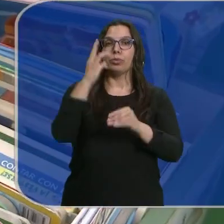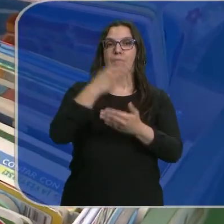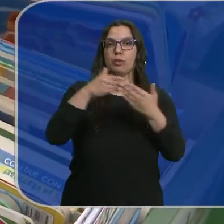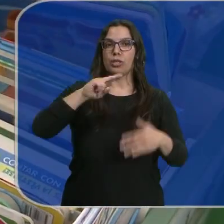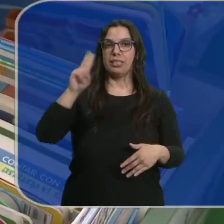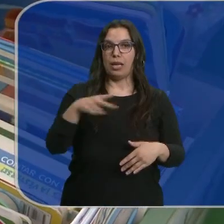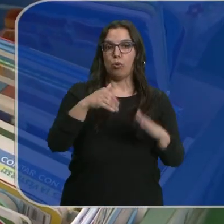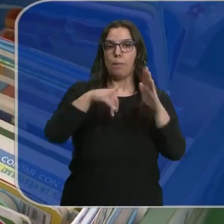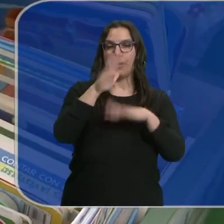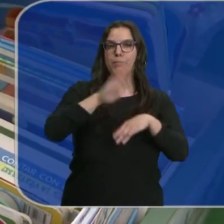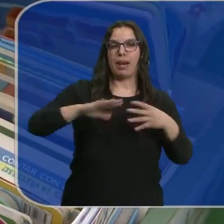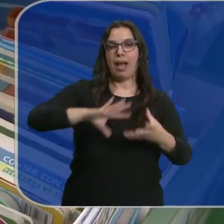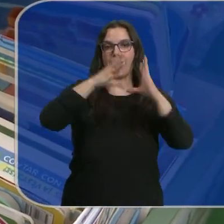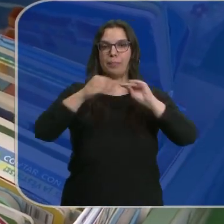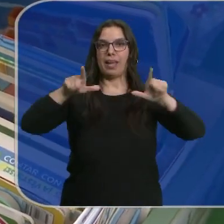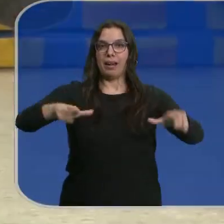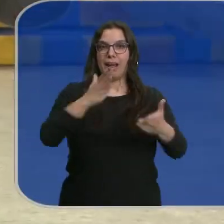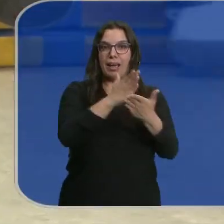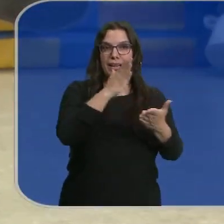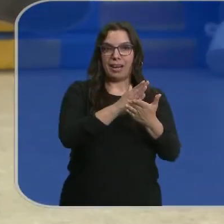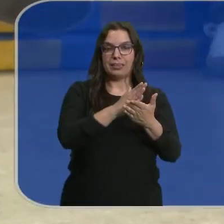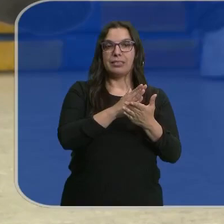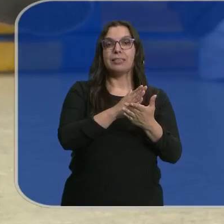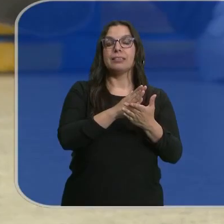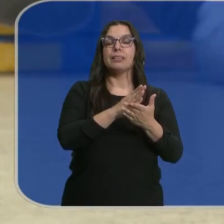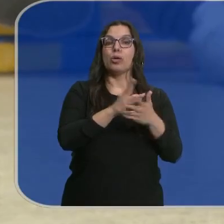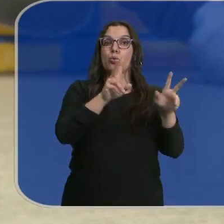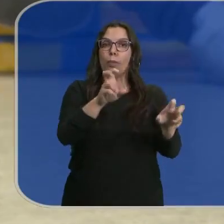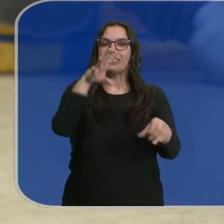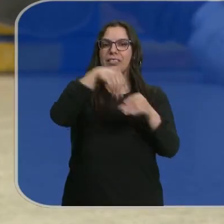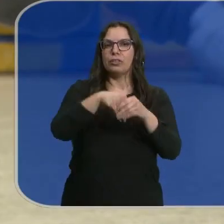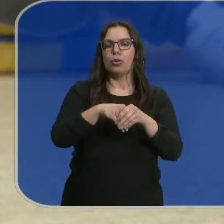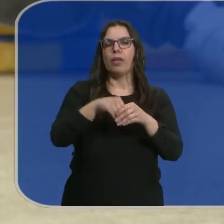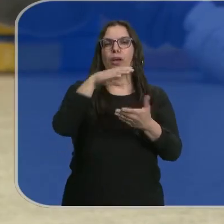millones de euros para adaptar las nuevas aulas en 81 colegios públicos.